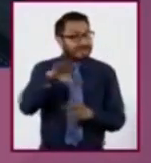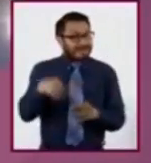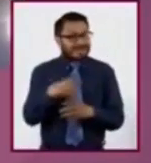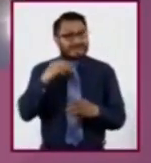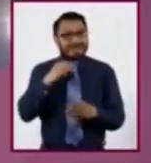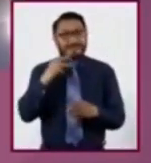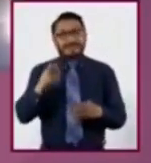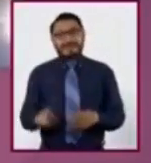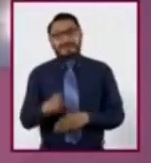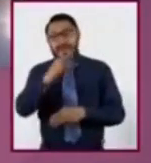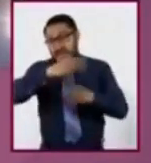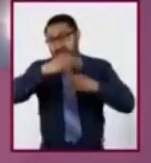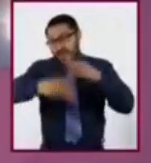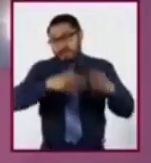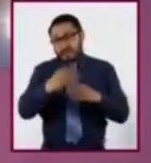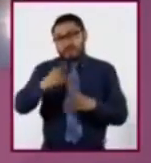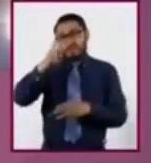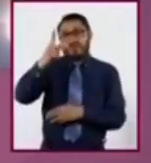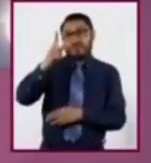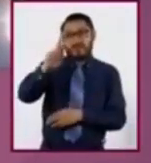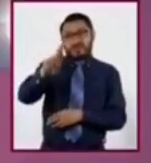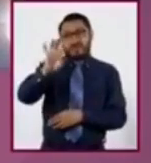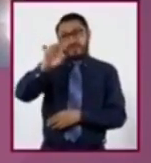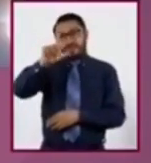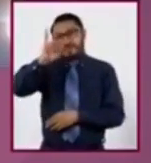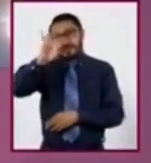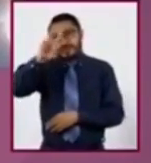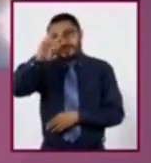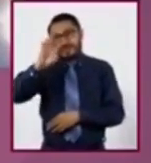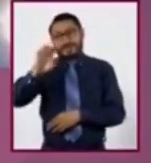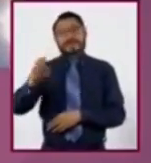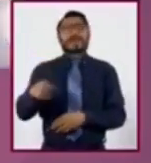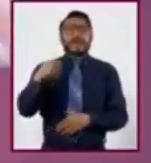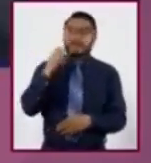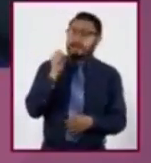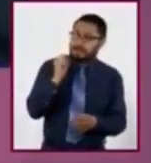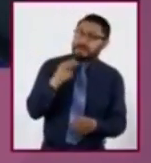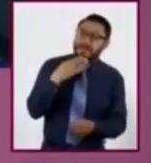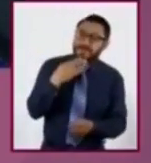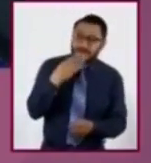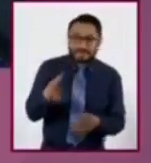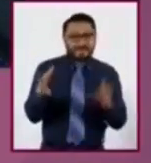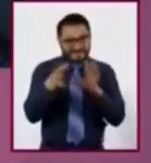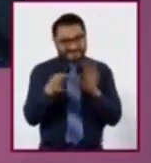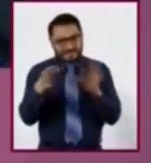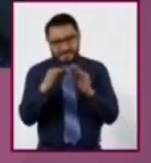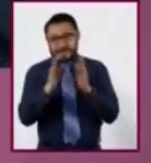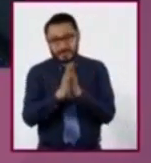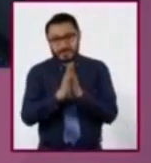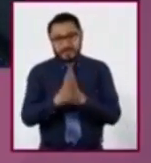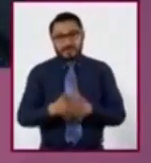planeta. ¡Claro! ¡Qué buen tema! De seguro no está ahí, por pura suerte. De hecho, no. Mira.